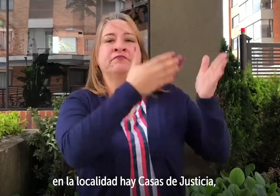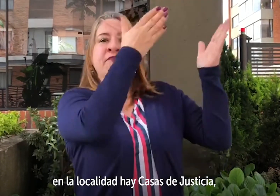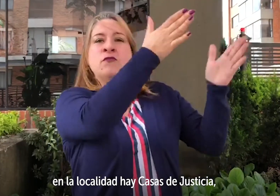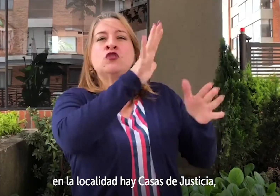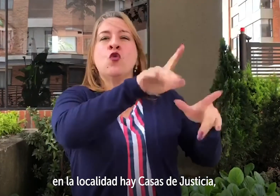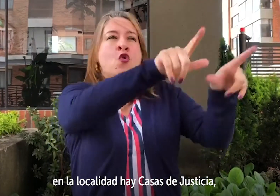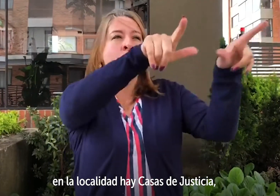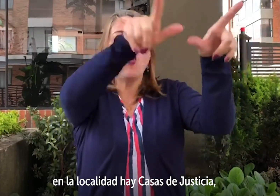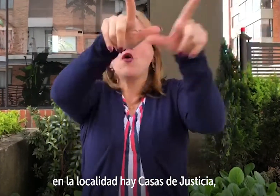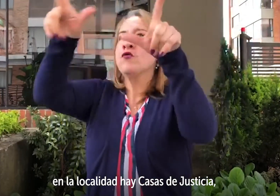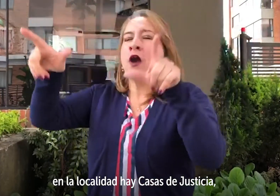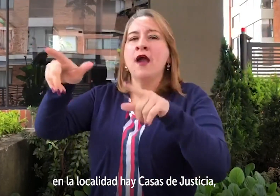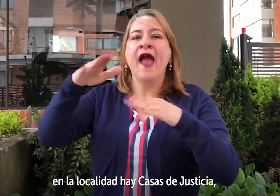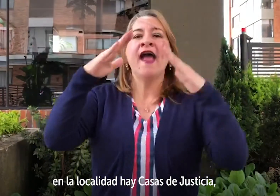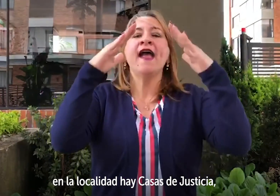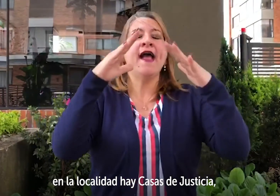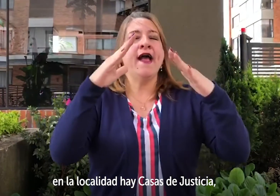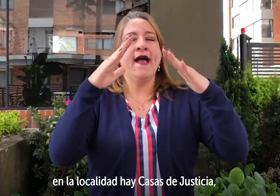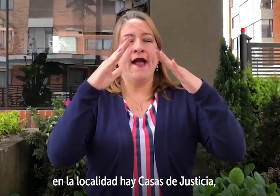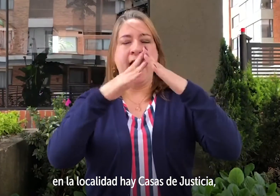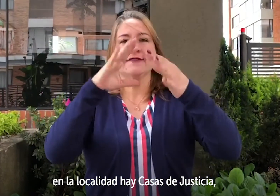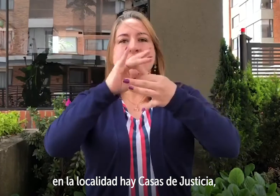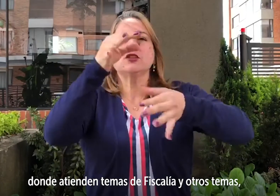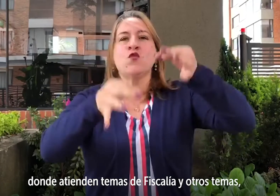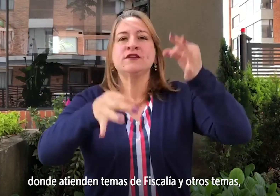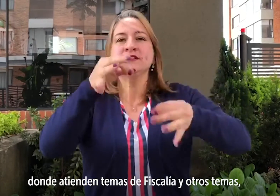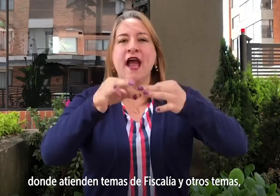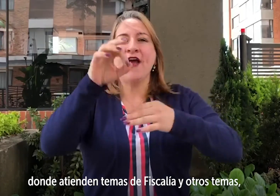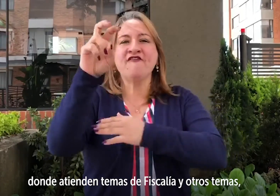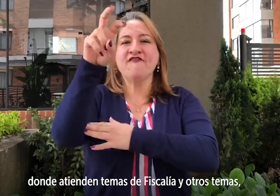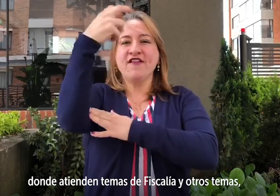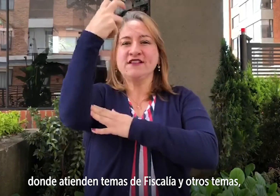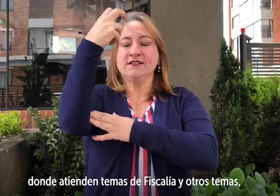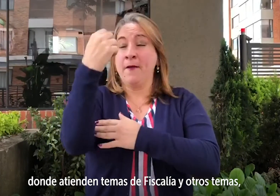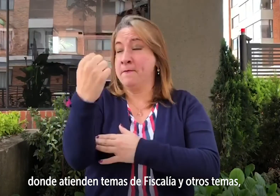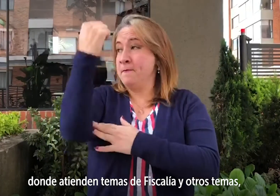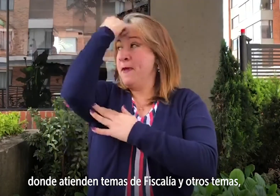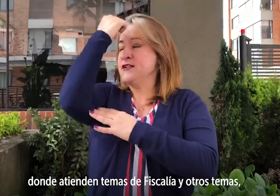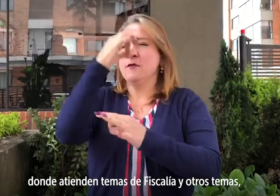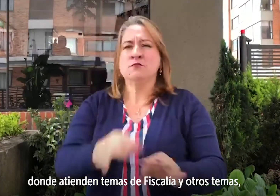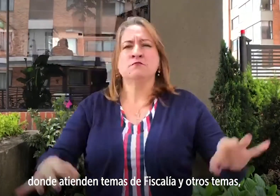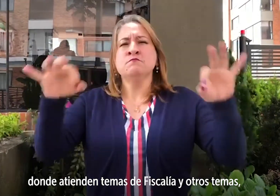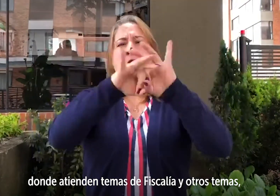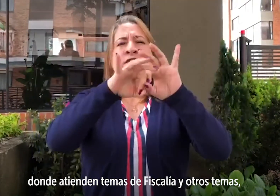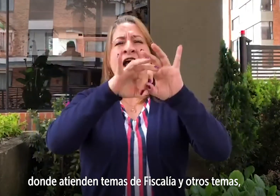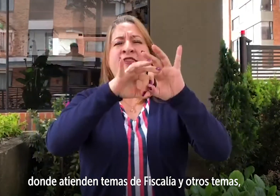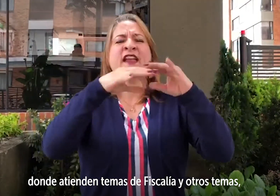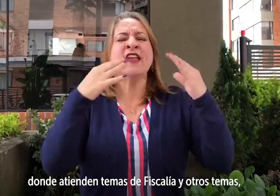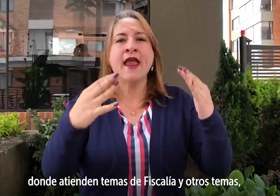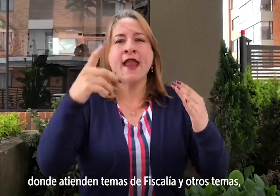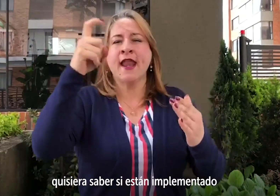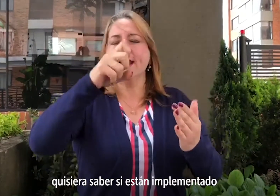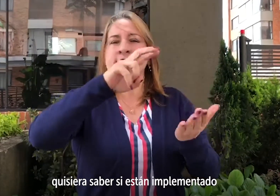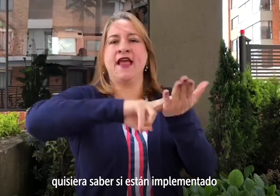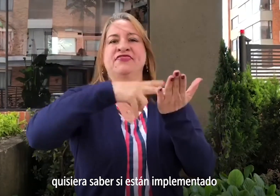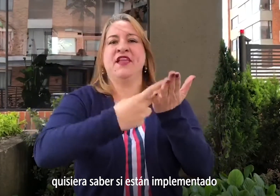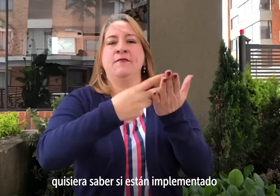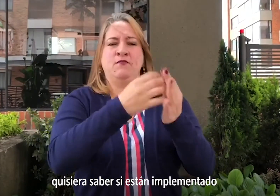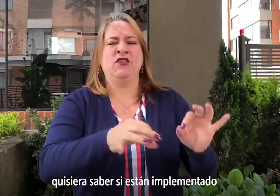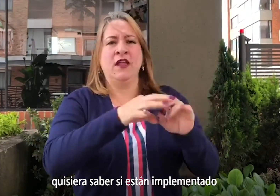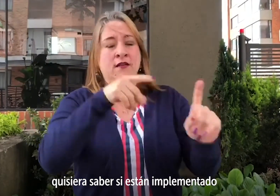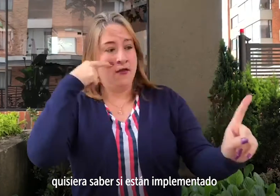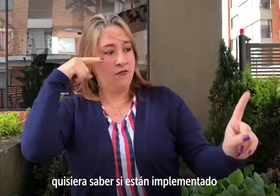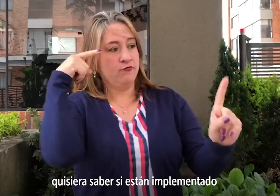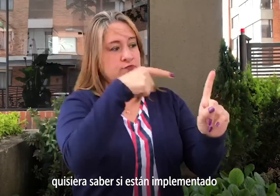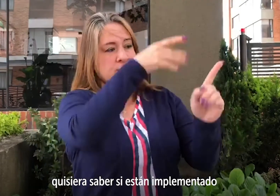En la localidad hay casas de justicia, donde atienden temas de fiscalía y otros temas. Quisiera saber